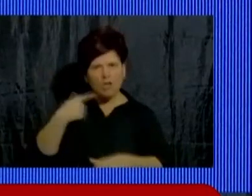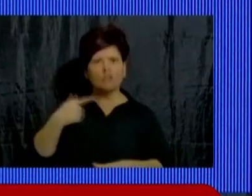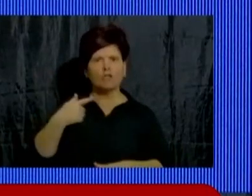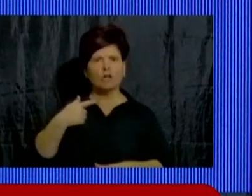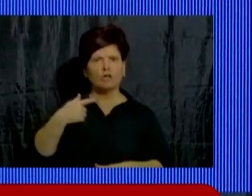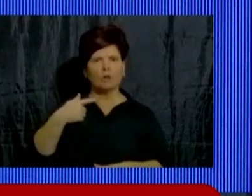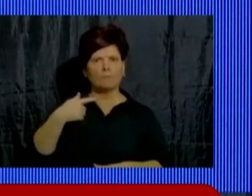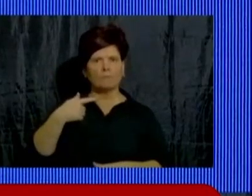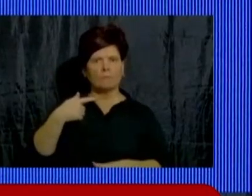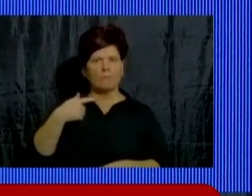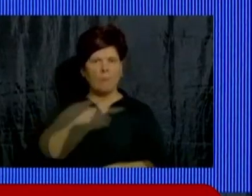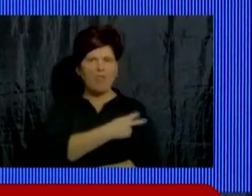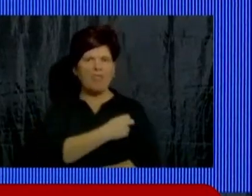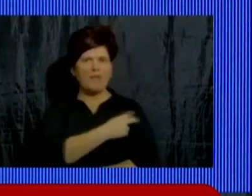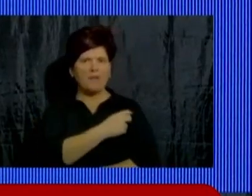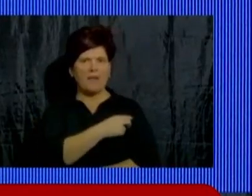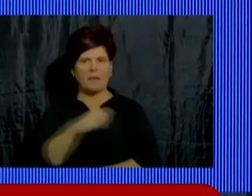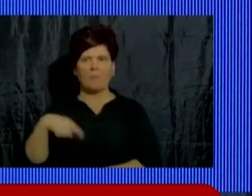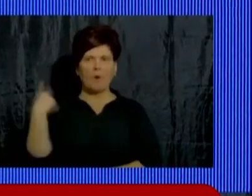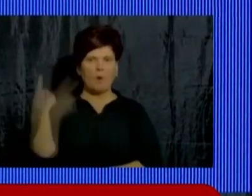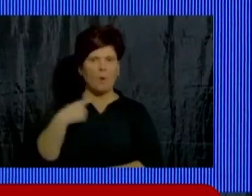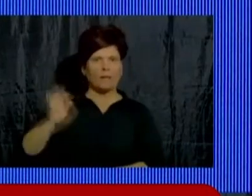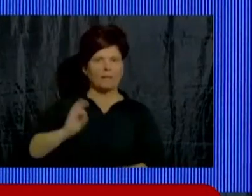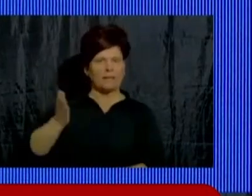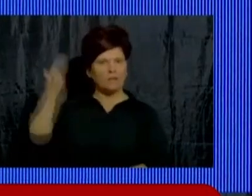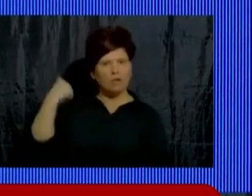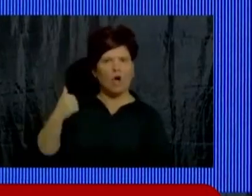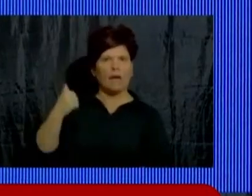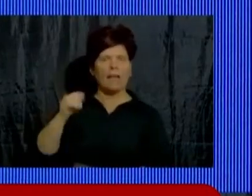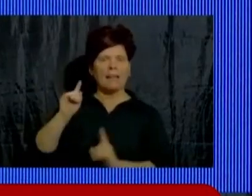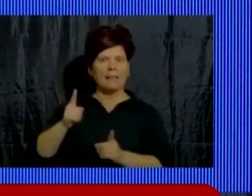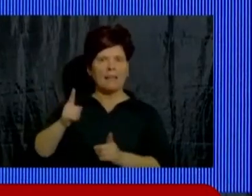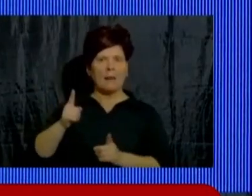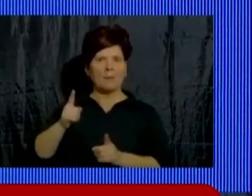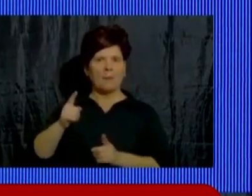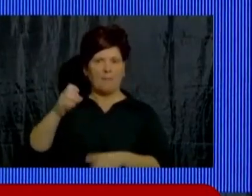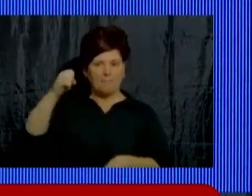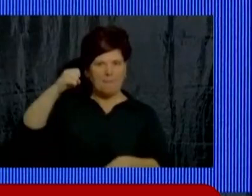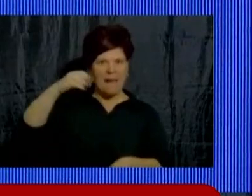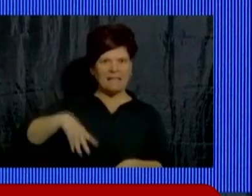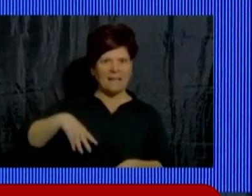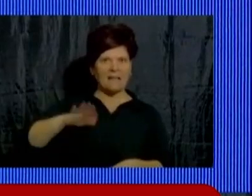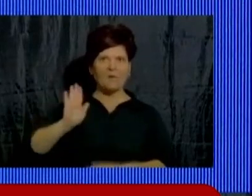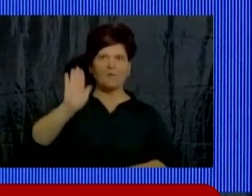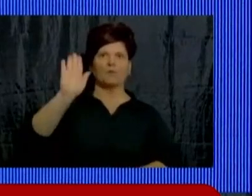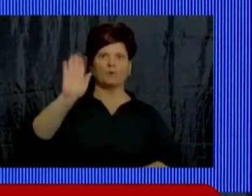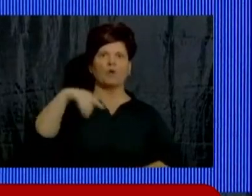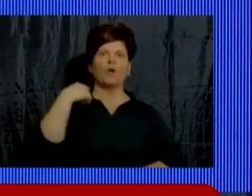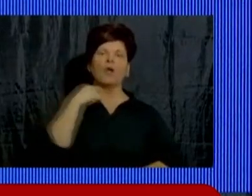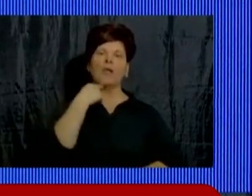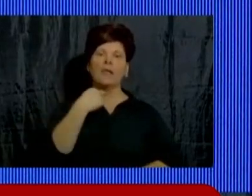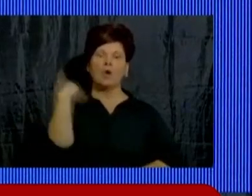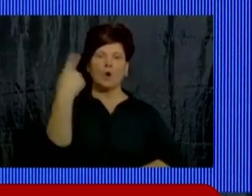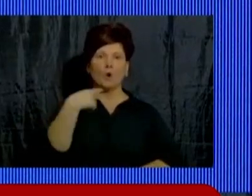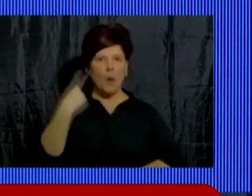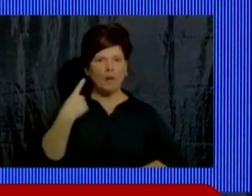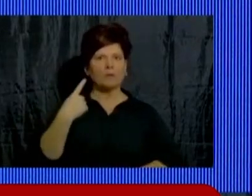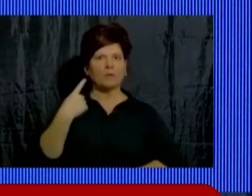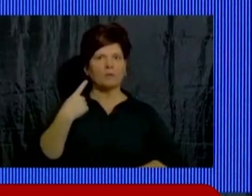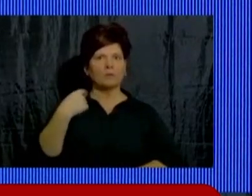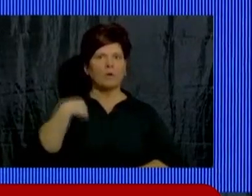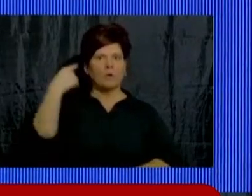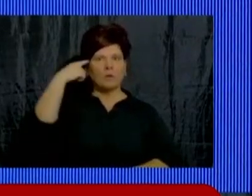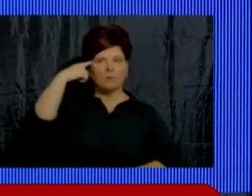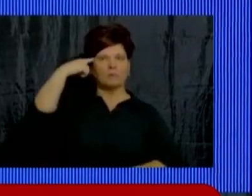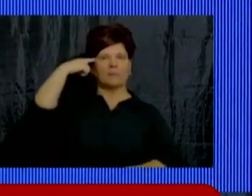corresponde nuestra historia, nuestro presente y el futuro de nuestros hijos. No vamos a dejar de decir lo que son nuestros convencimientos